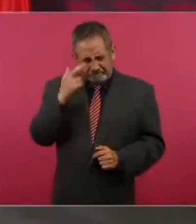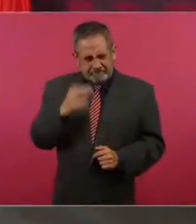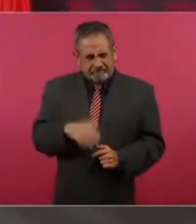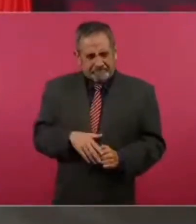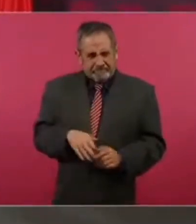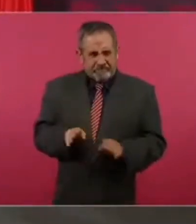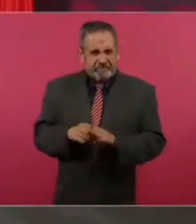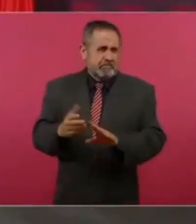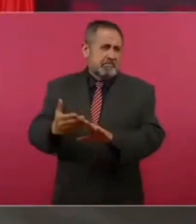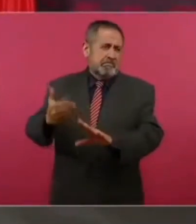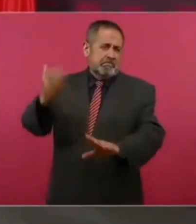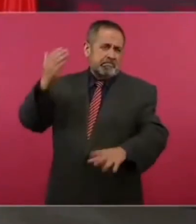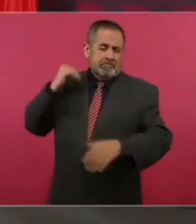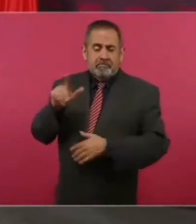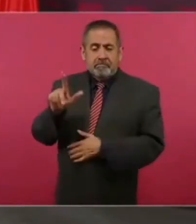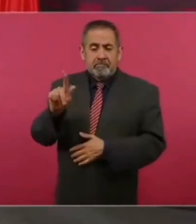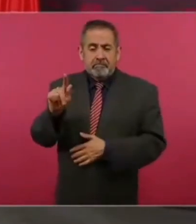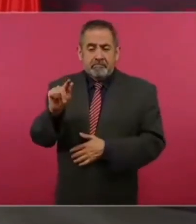70 años.